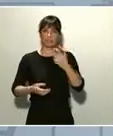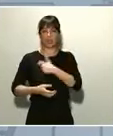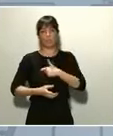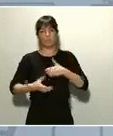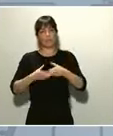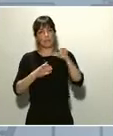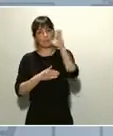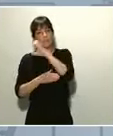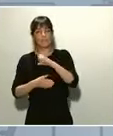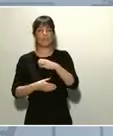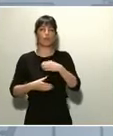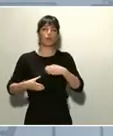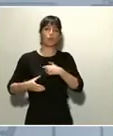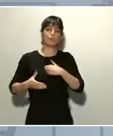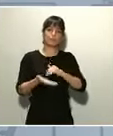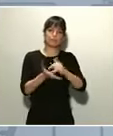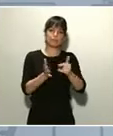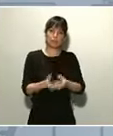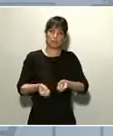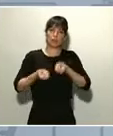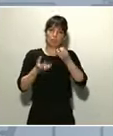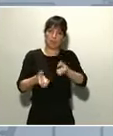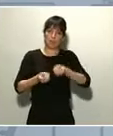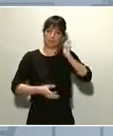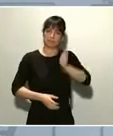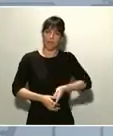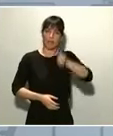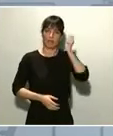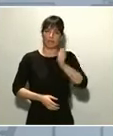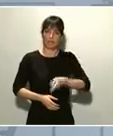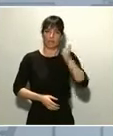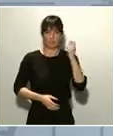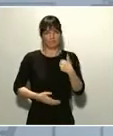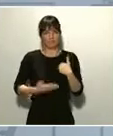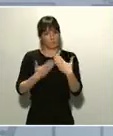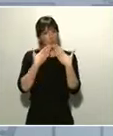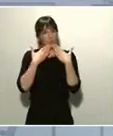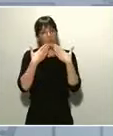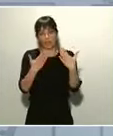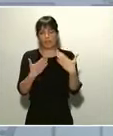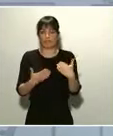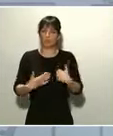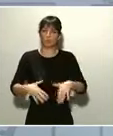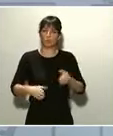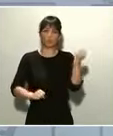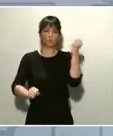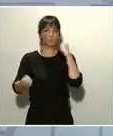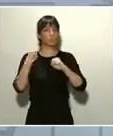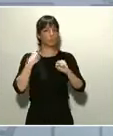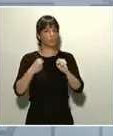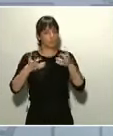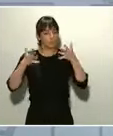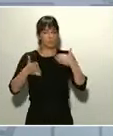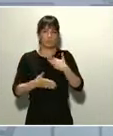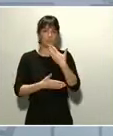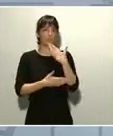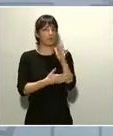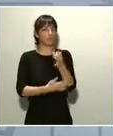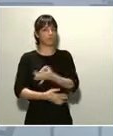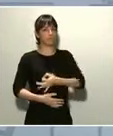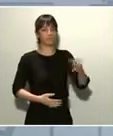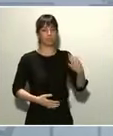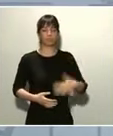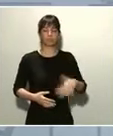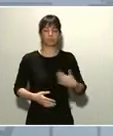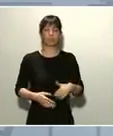Técnico, a los cuales quiero agradecer sin duda alguna su ejemplar comportamiento y dedicación. La situación actual es que España